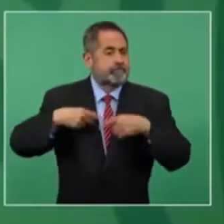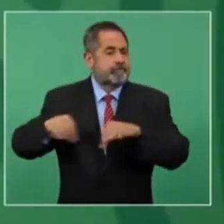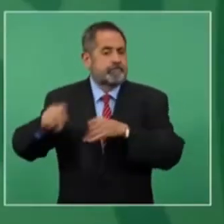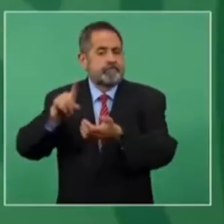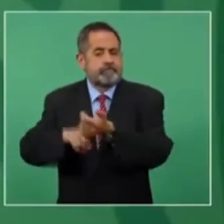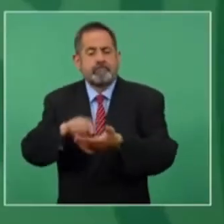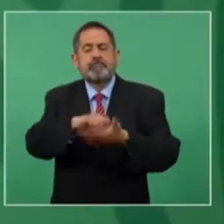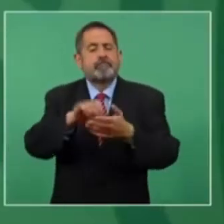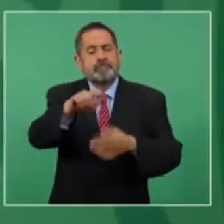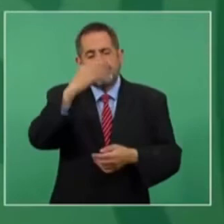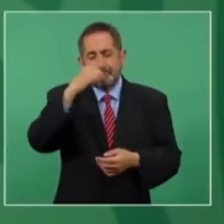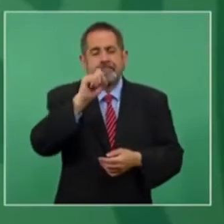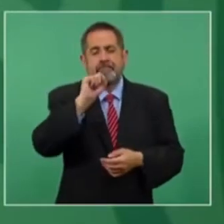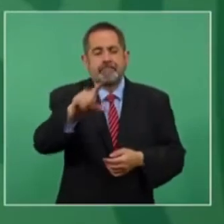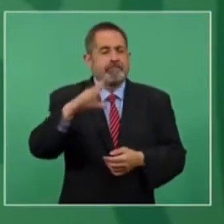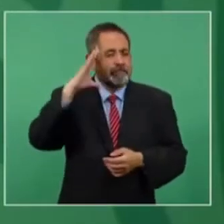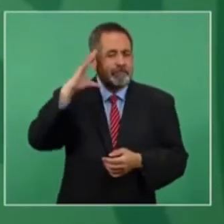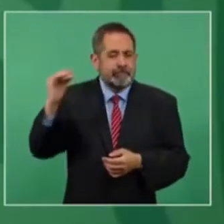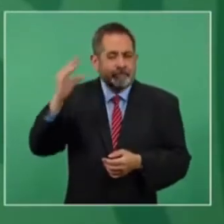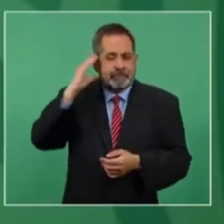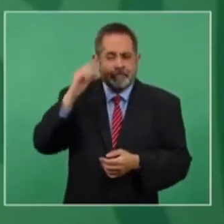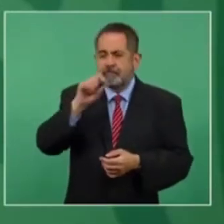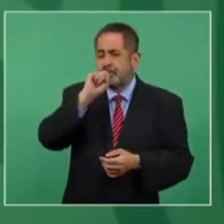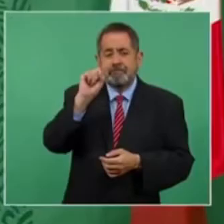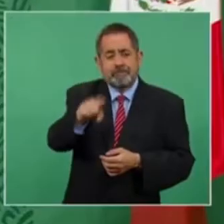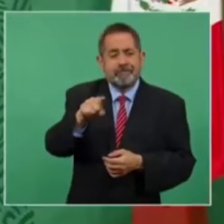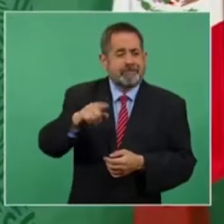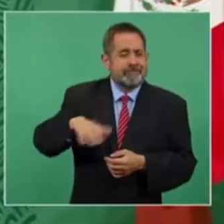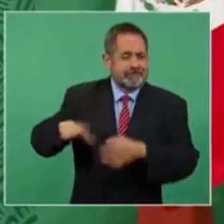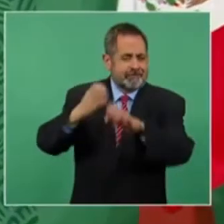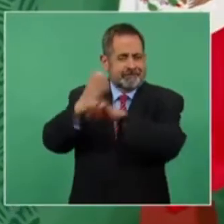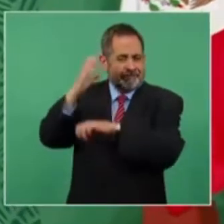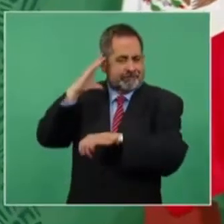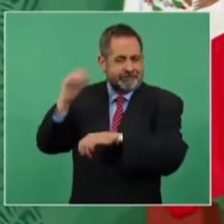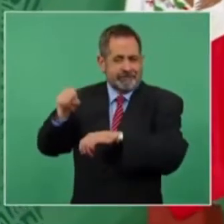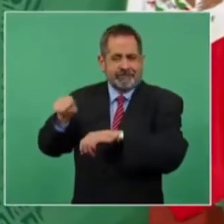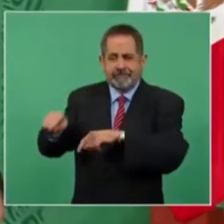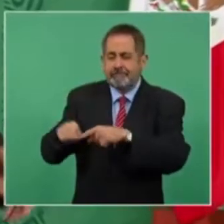de Colima, que